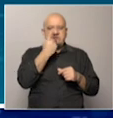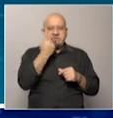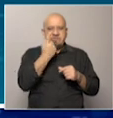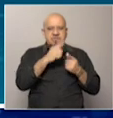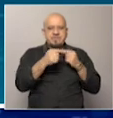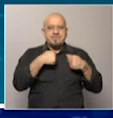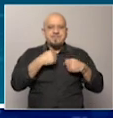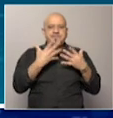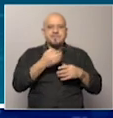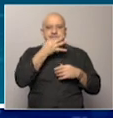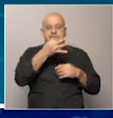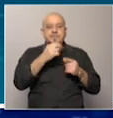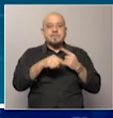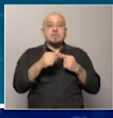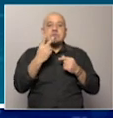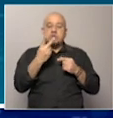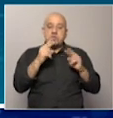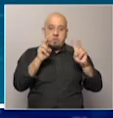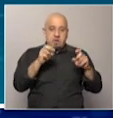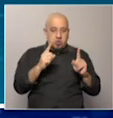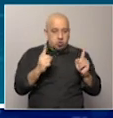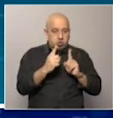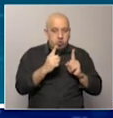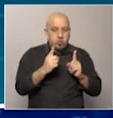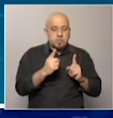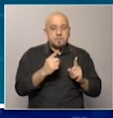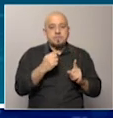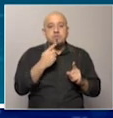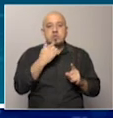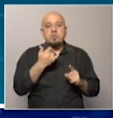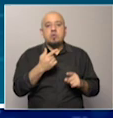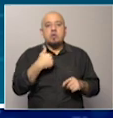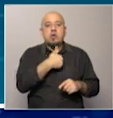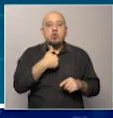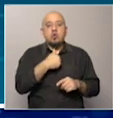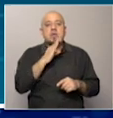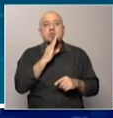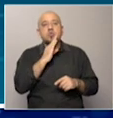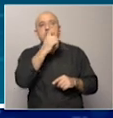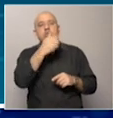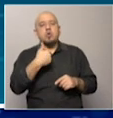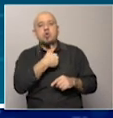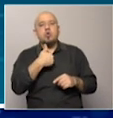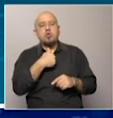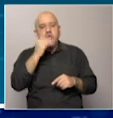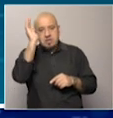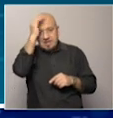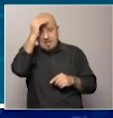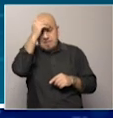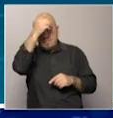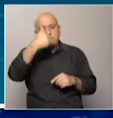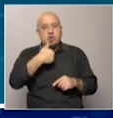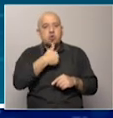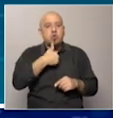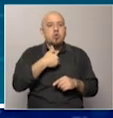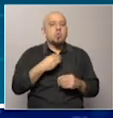tratar dos temas cortitos, pero no menores, en que tiene que ver, por ejemplo, con el rol de Estados Unidos en esto, el rol de Trump especialmente, que